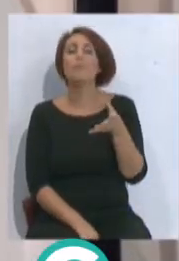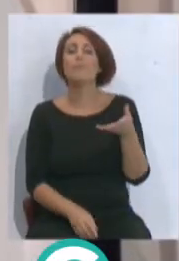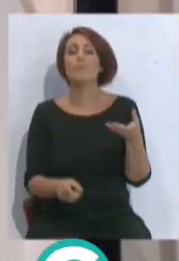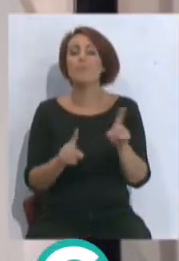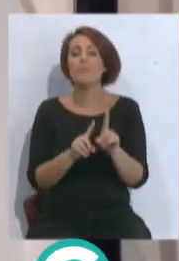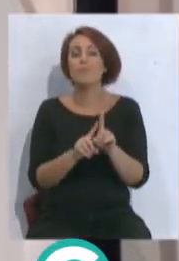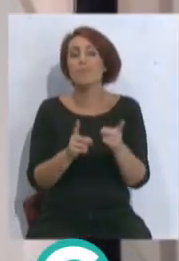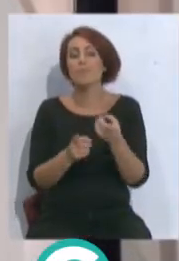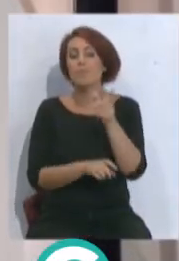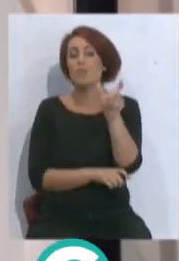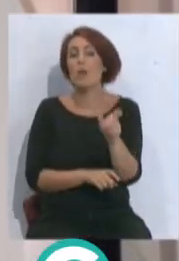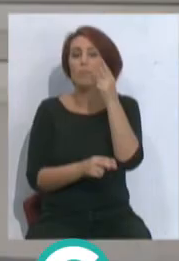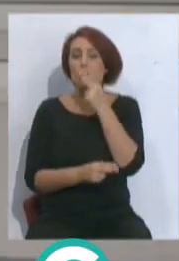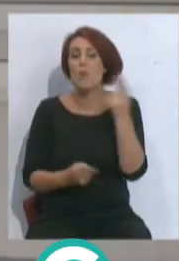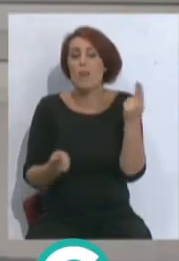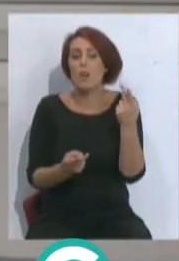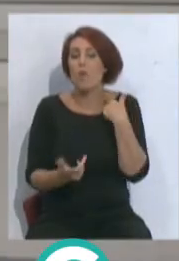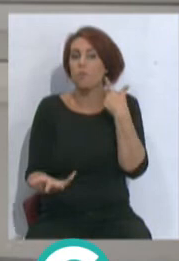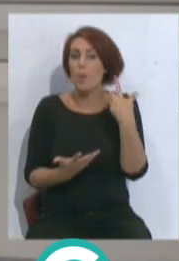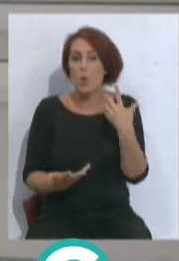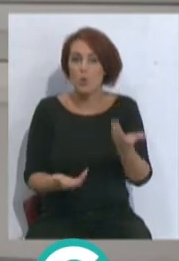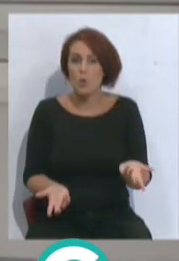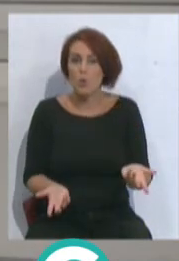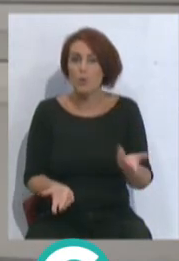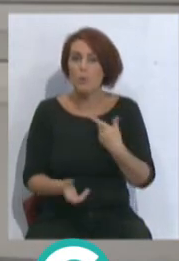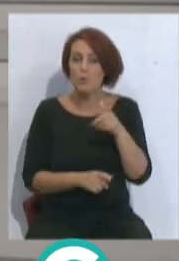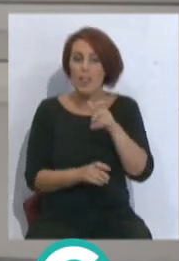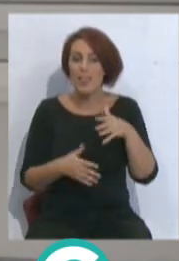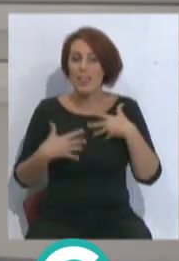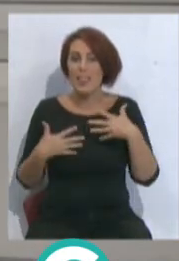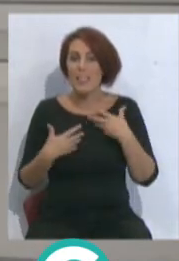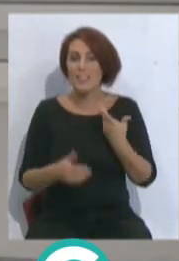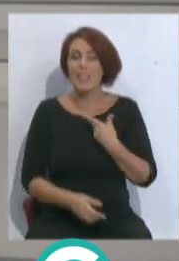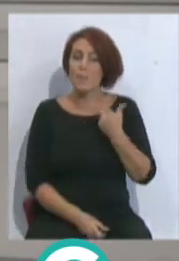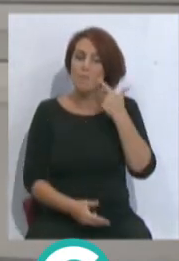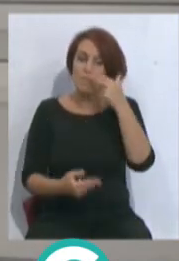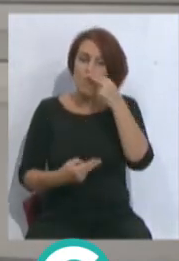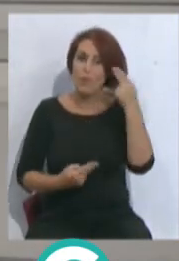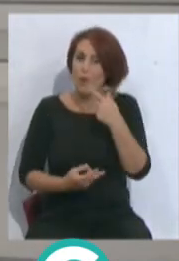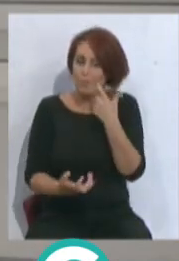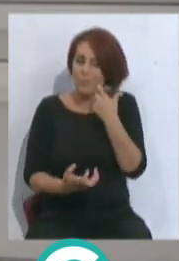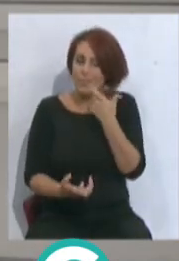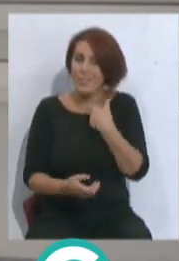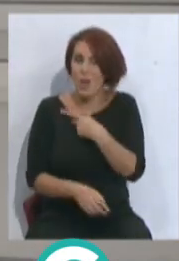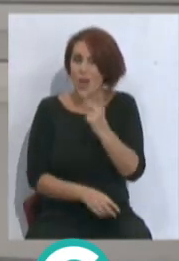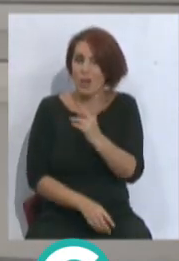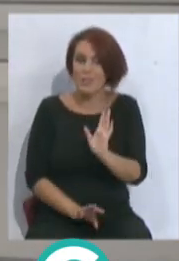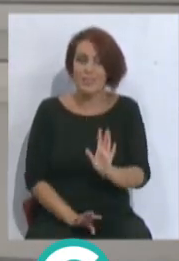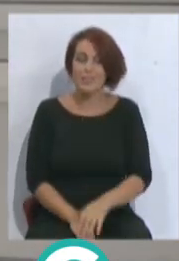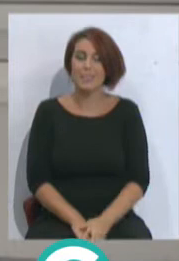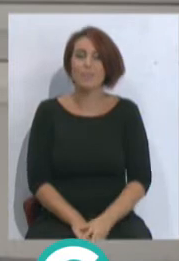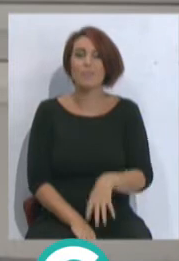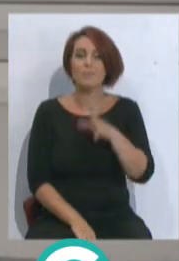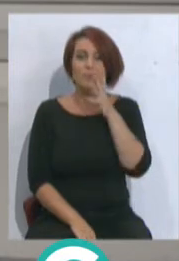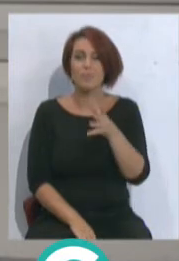personajes públicos, personas divertidas. Público y notorio. Y notorio. Eso es es así.